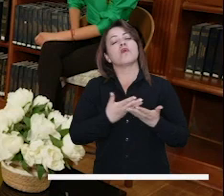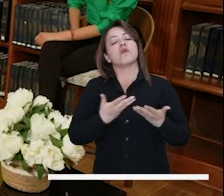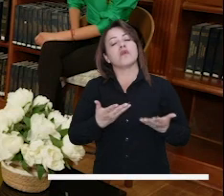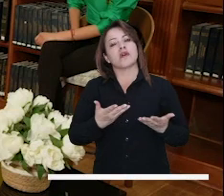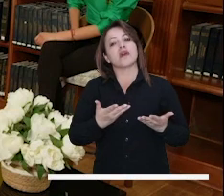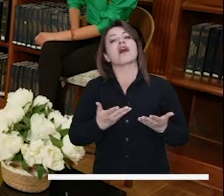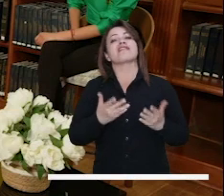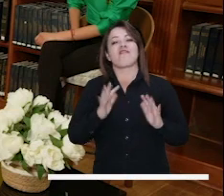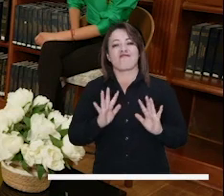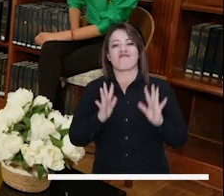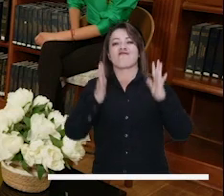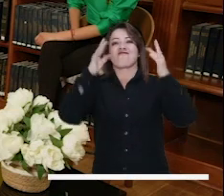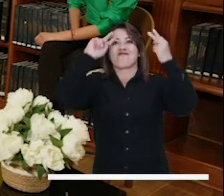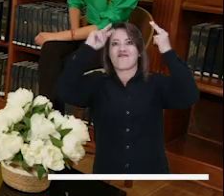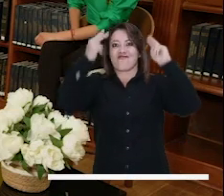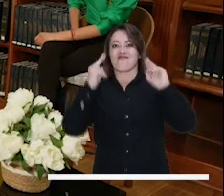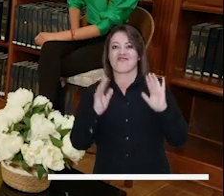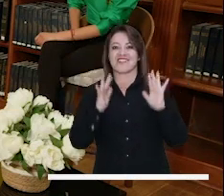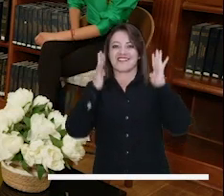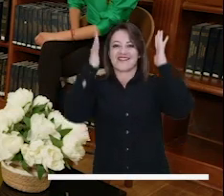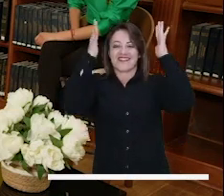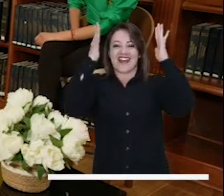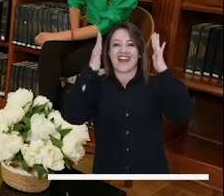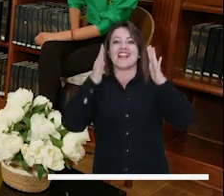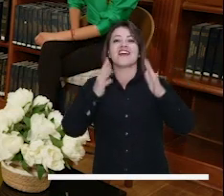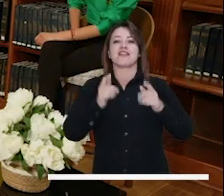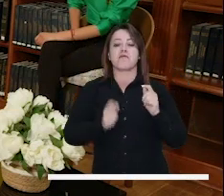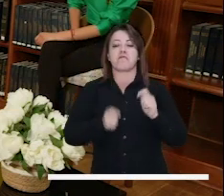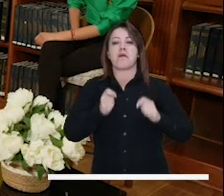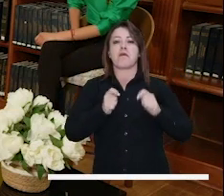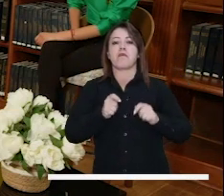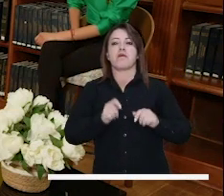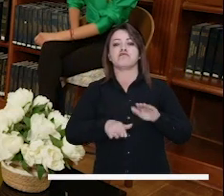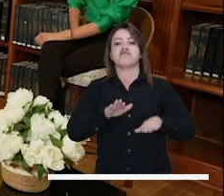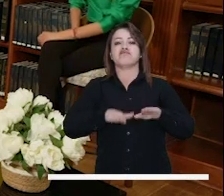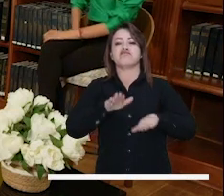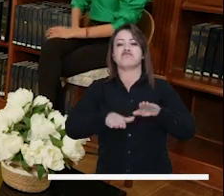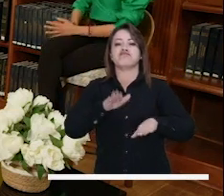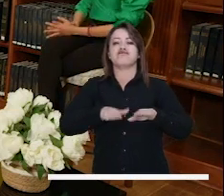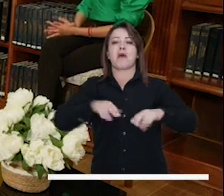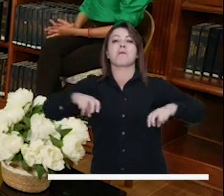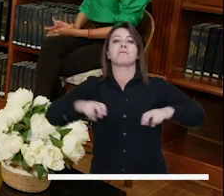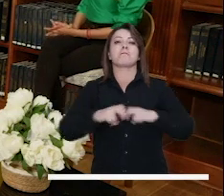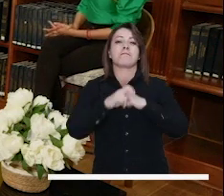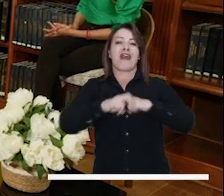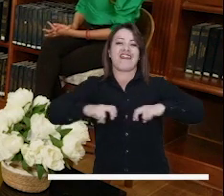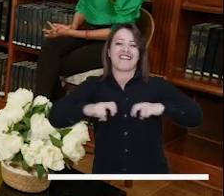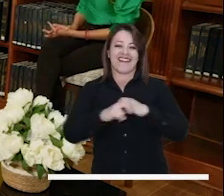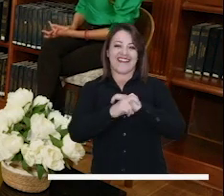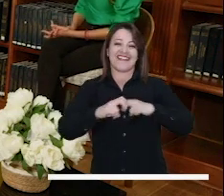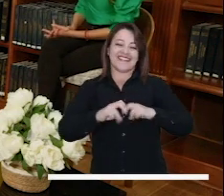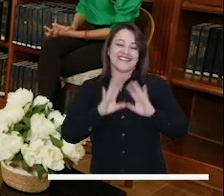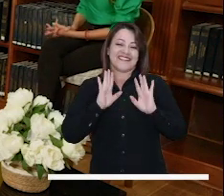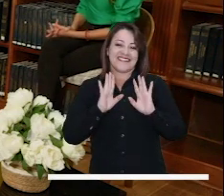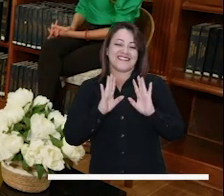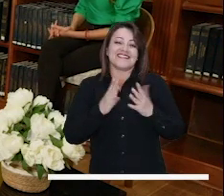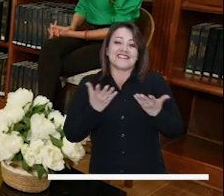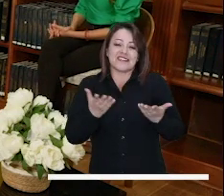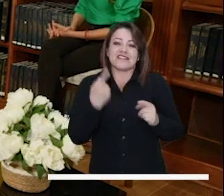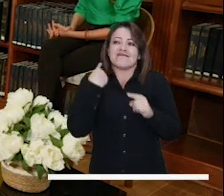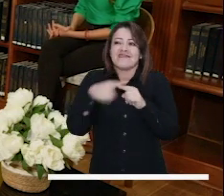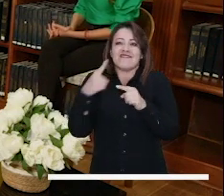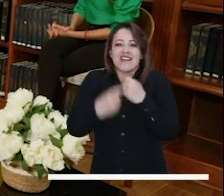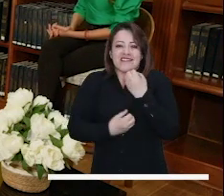un festival del Joropo al Parque, para poner un ejemplo.